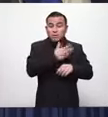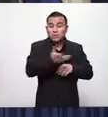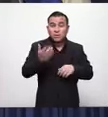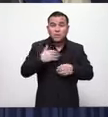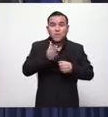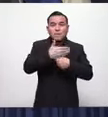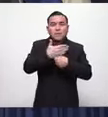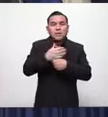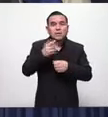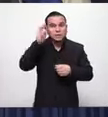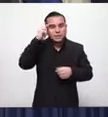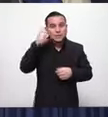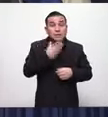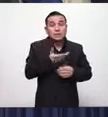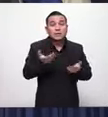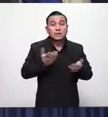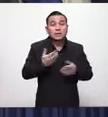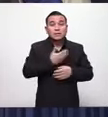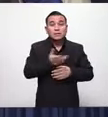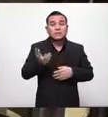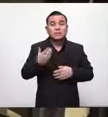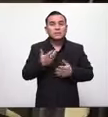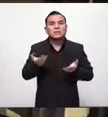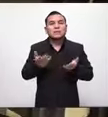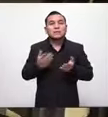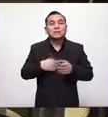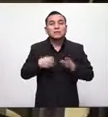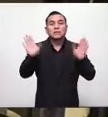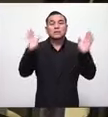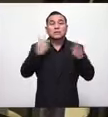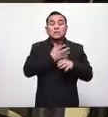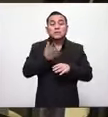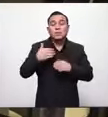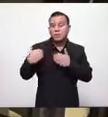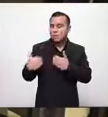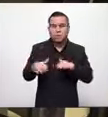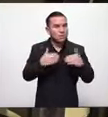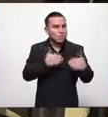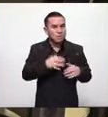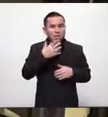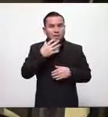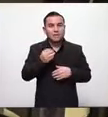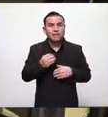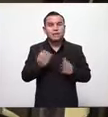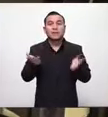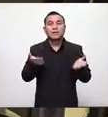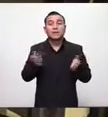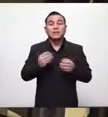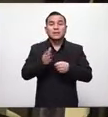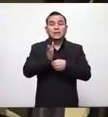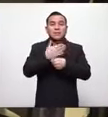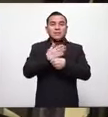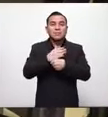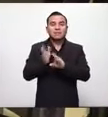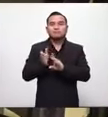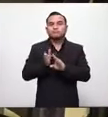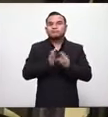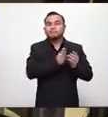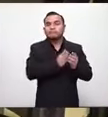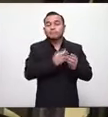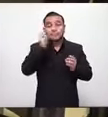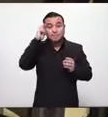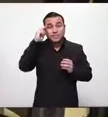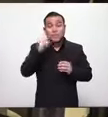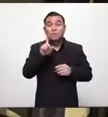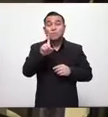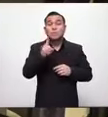políticos que se dejen ya señor Jesús de tanto juego avientan las banderas y levanten una